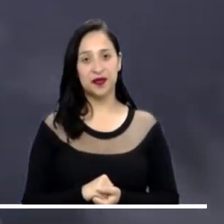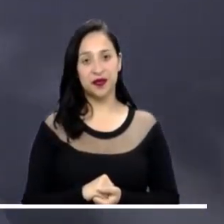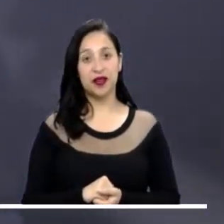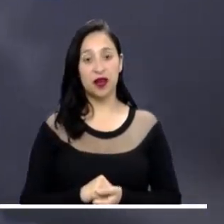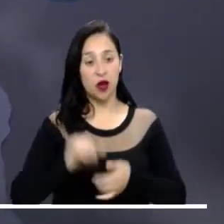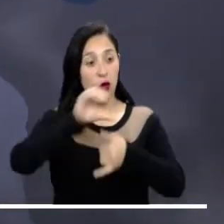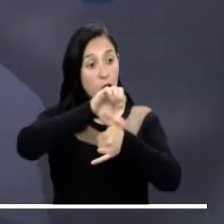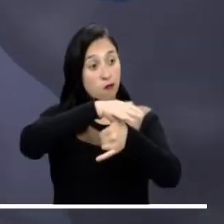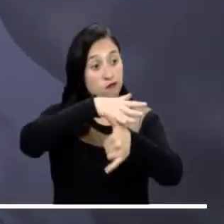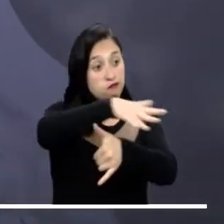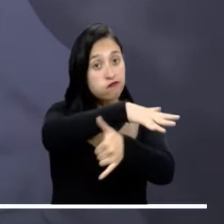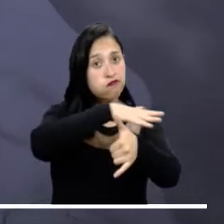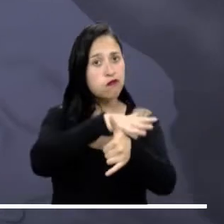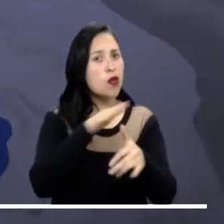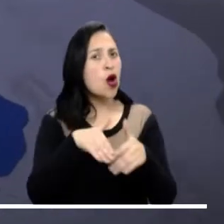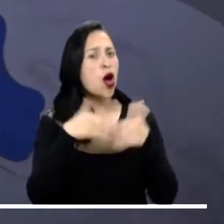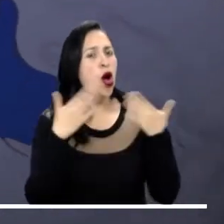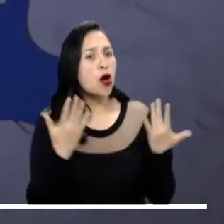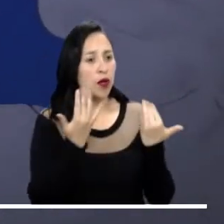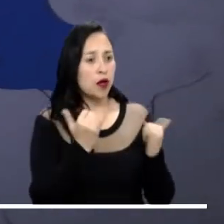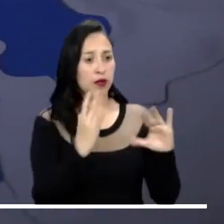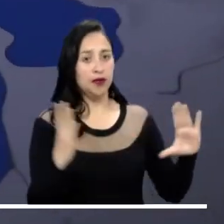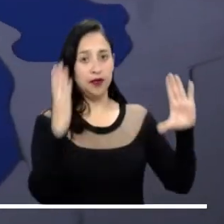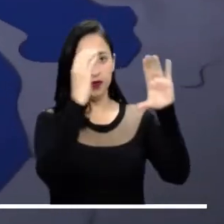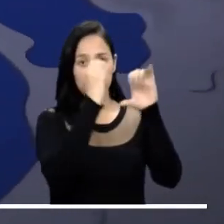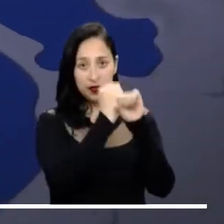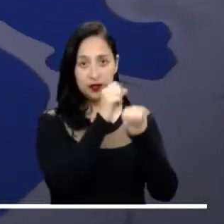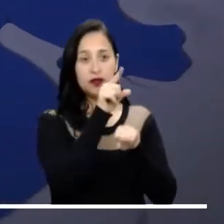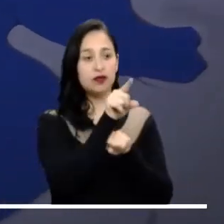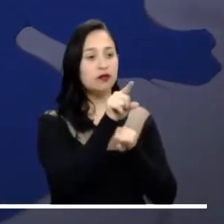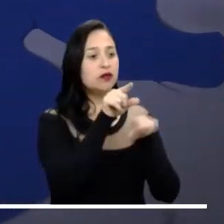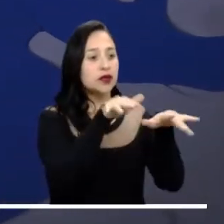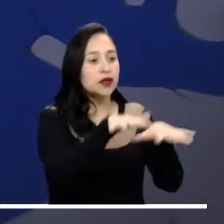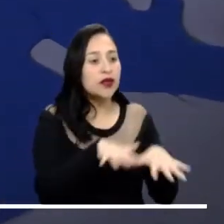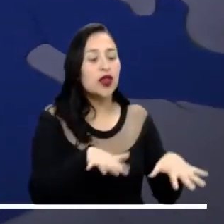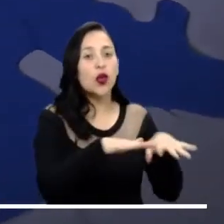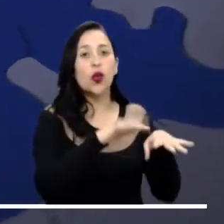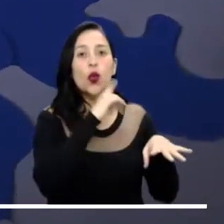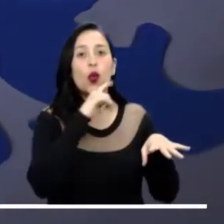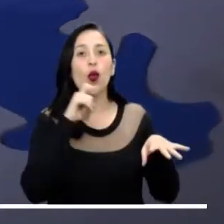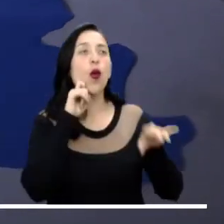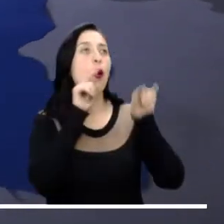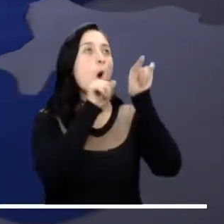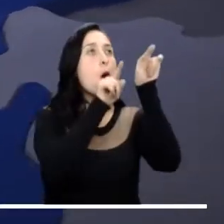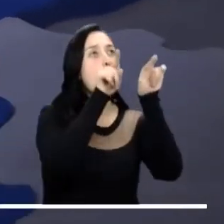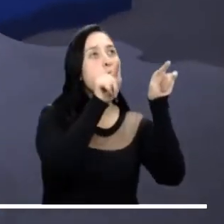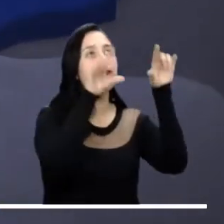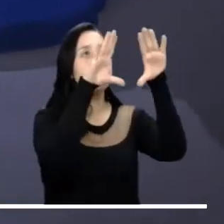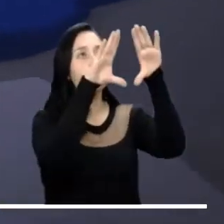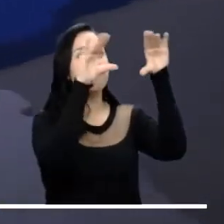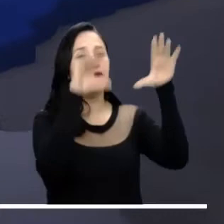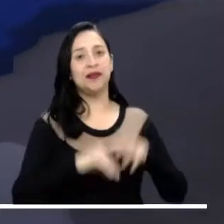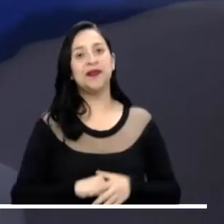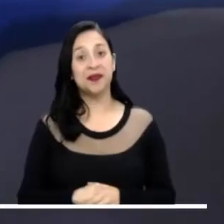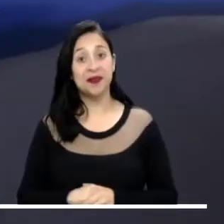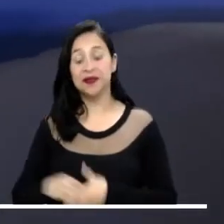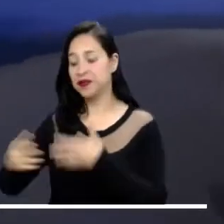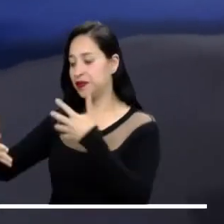Empecemos este recorrido con la región Caribe, donde para esta noche persisten las condiciones secas y los cielos ligeramente nublados.